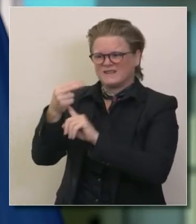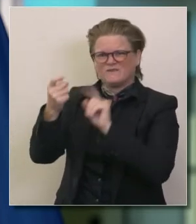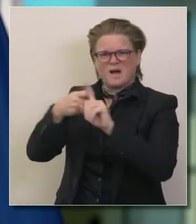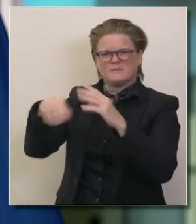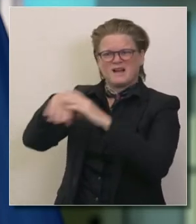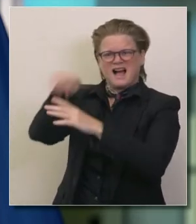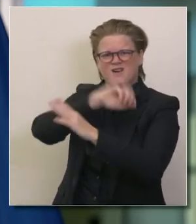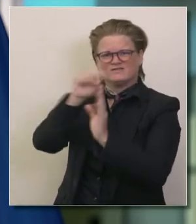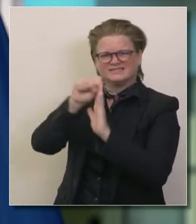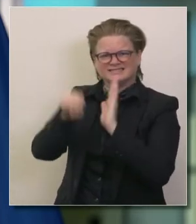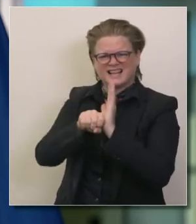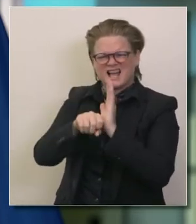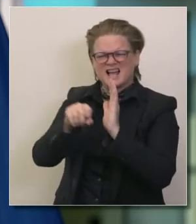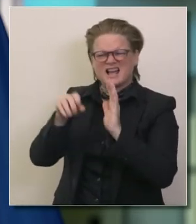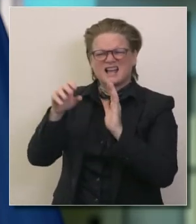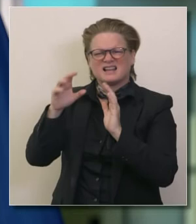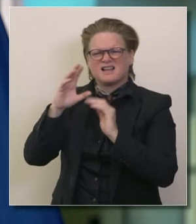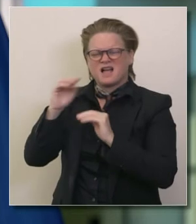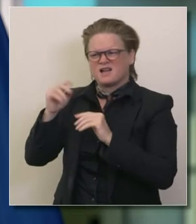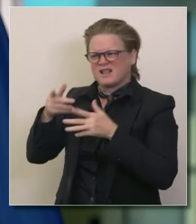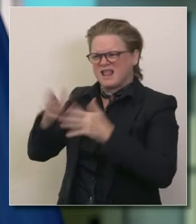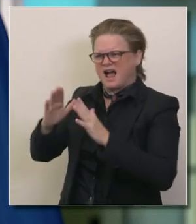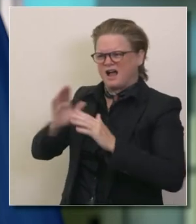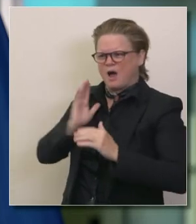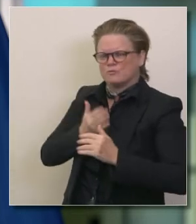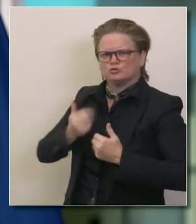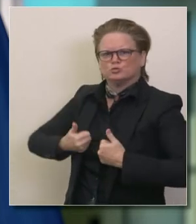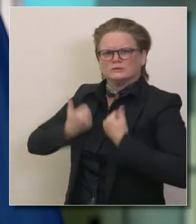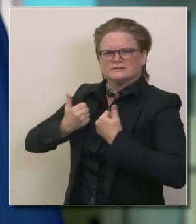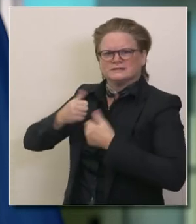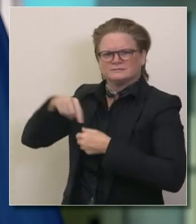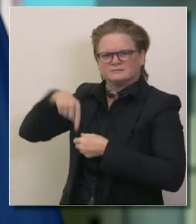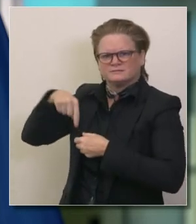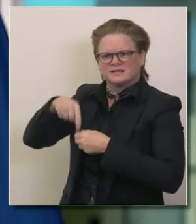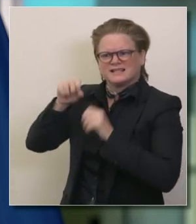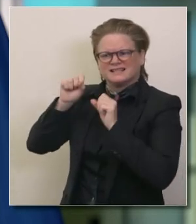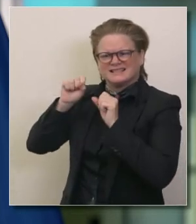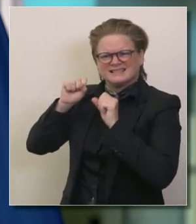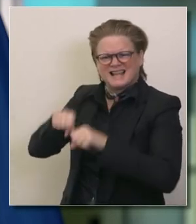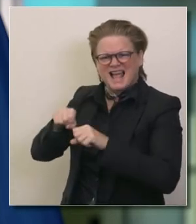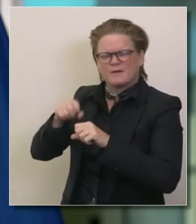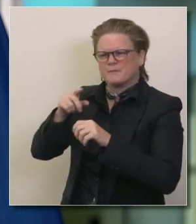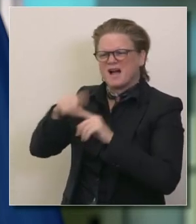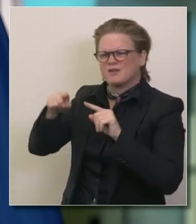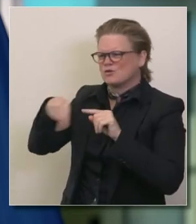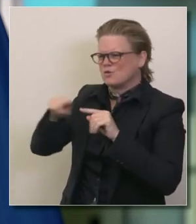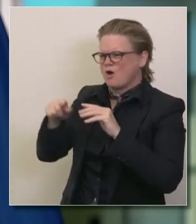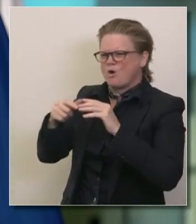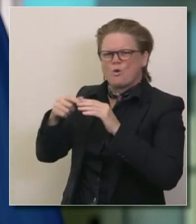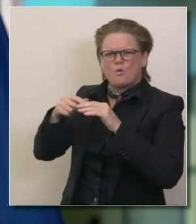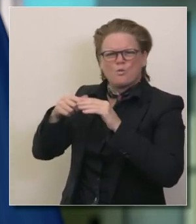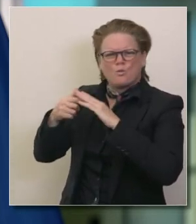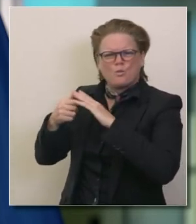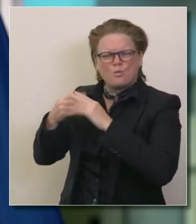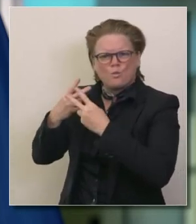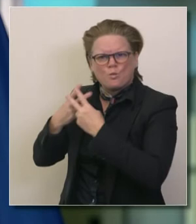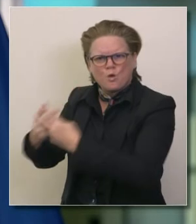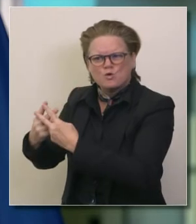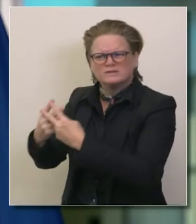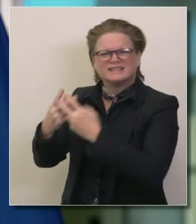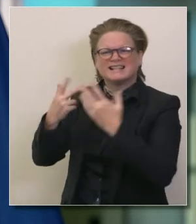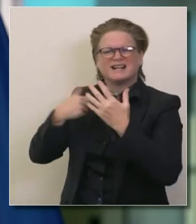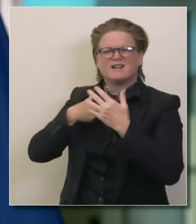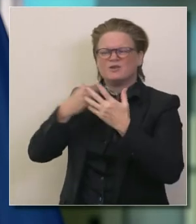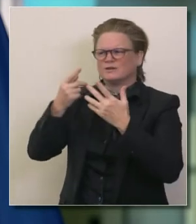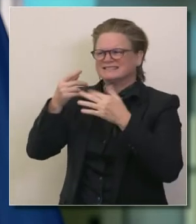arizona o de newport beach esto nos confunde sin confundir el contexto de la orden que acabamos de expedir en estas cinco regiones del